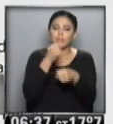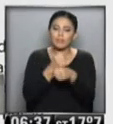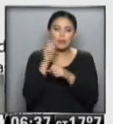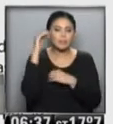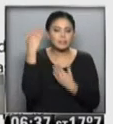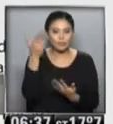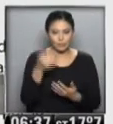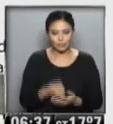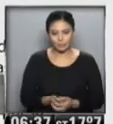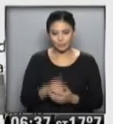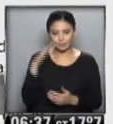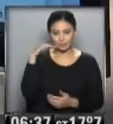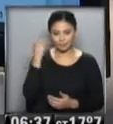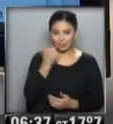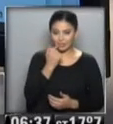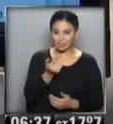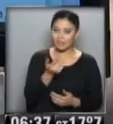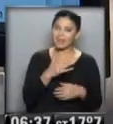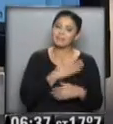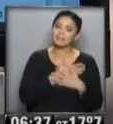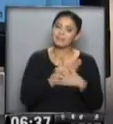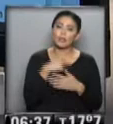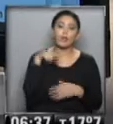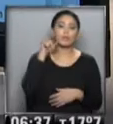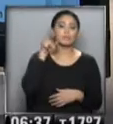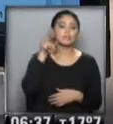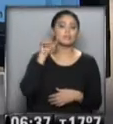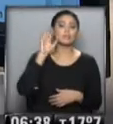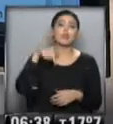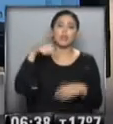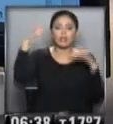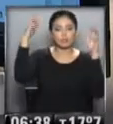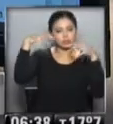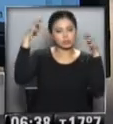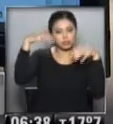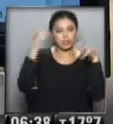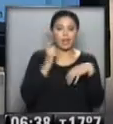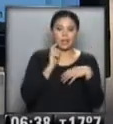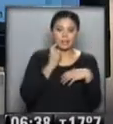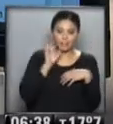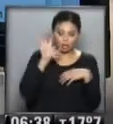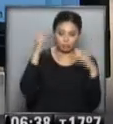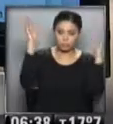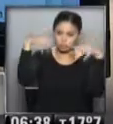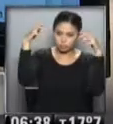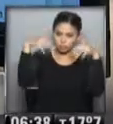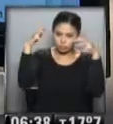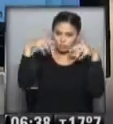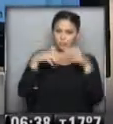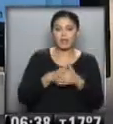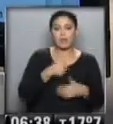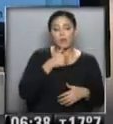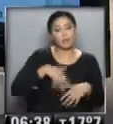trabajo... ...ay mi amor Irene... ...en Concordia... ...diluvio, eh, hoy... ...llueve y va a llover... ...va a llover mi amor... ...y bastante